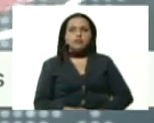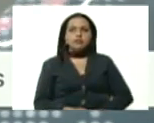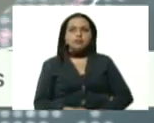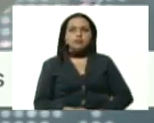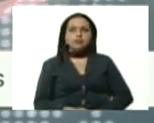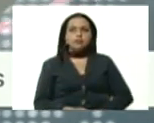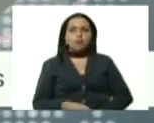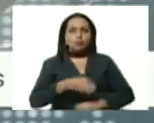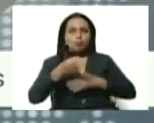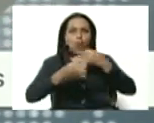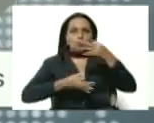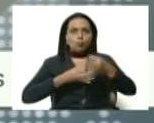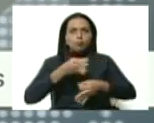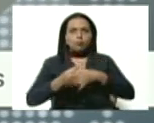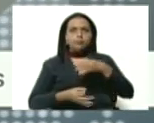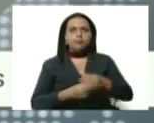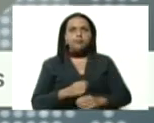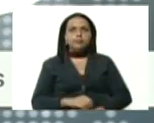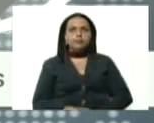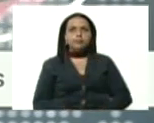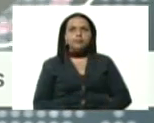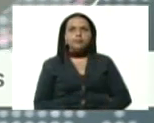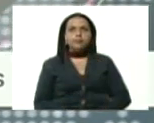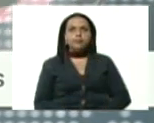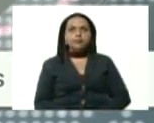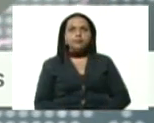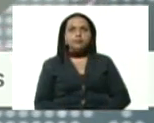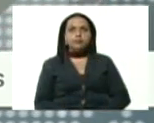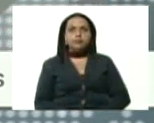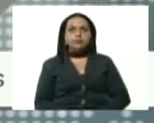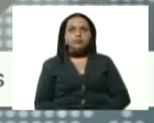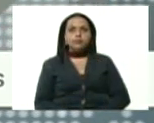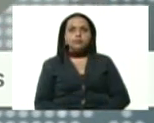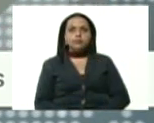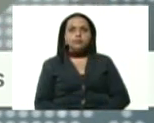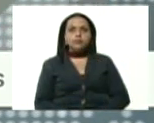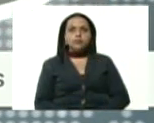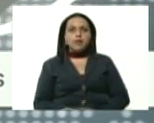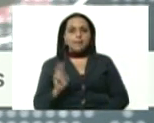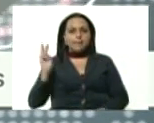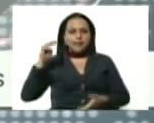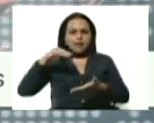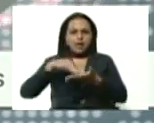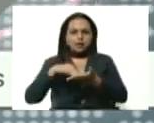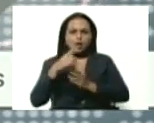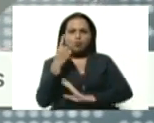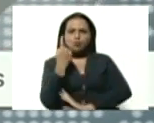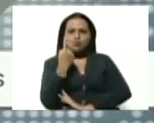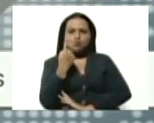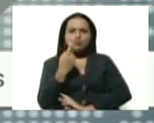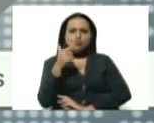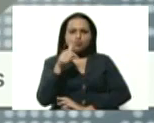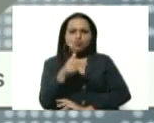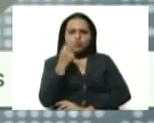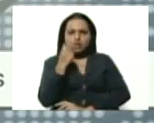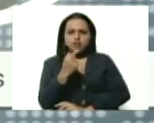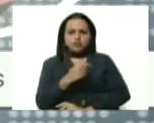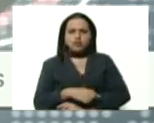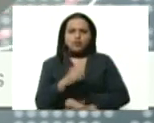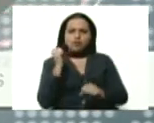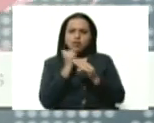la Parroquia Palmira. El caso del Estado Miranda, que estamos reportando el día de hoy, es una